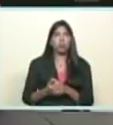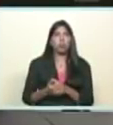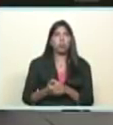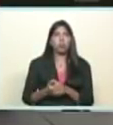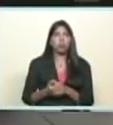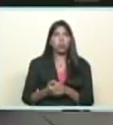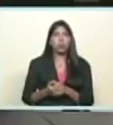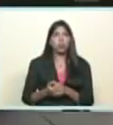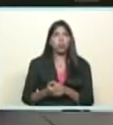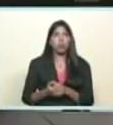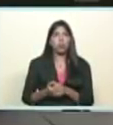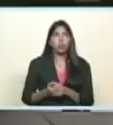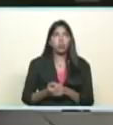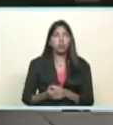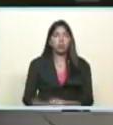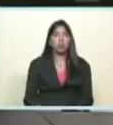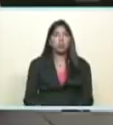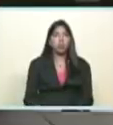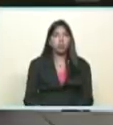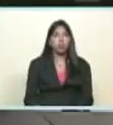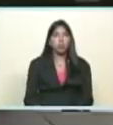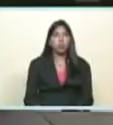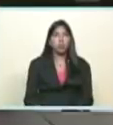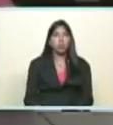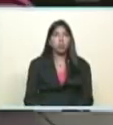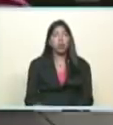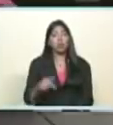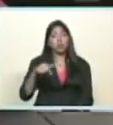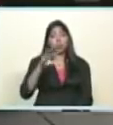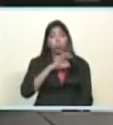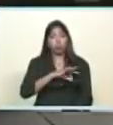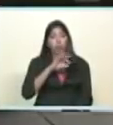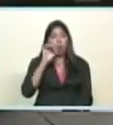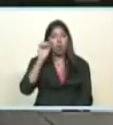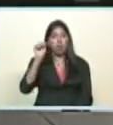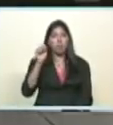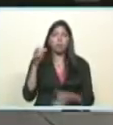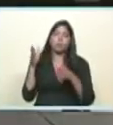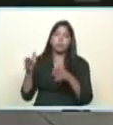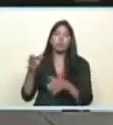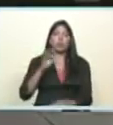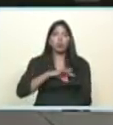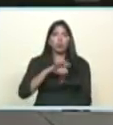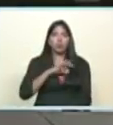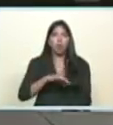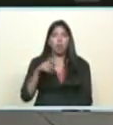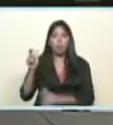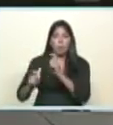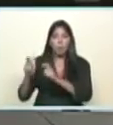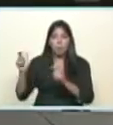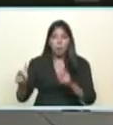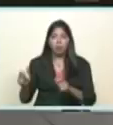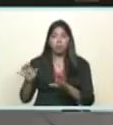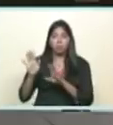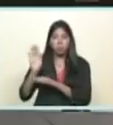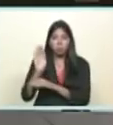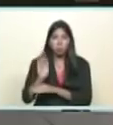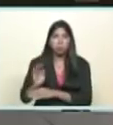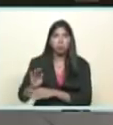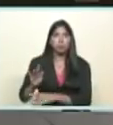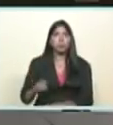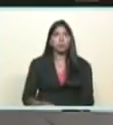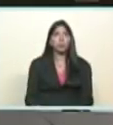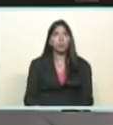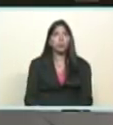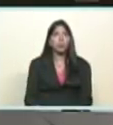la ecología el socialismo en lo social y allí es donde nosotros hemos sacado